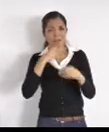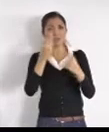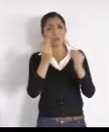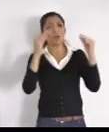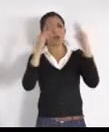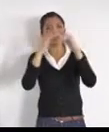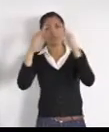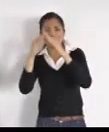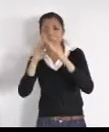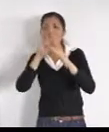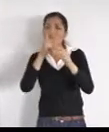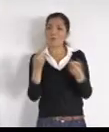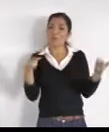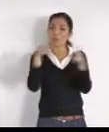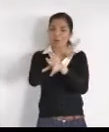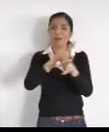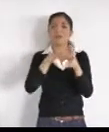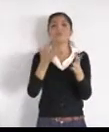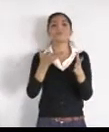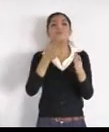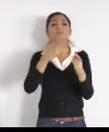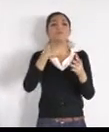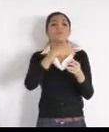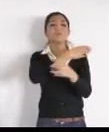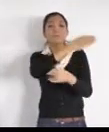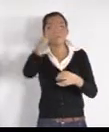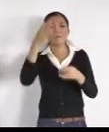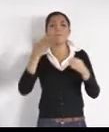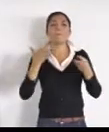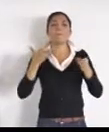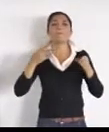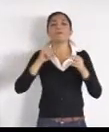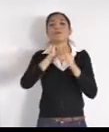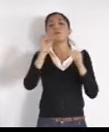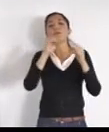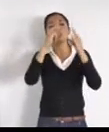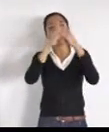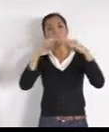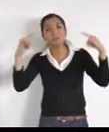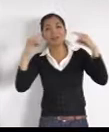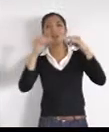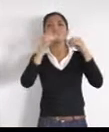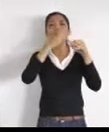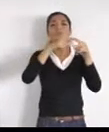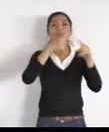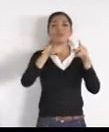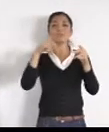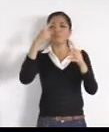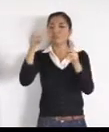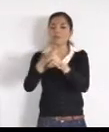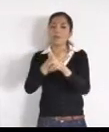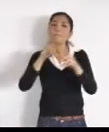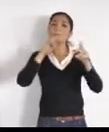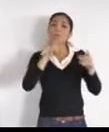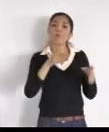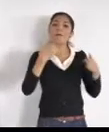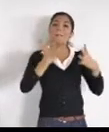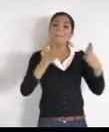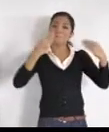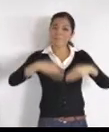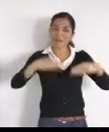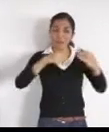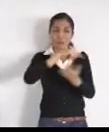centralicen todos los tianguistas, que afectan a las calles, camellones, eso no lo ven, o un mercado del mar como el de Zapopan, pero no más casas.